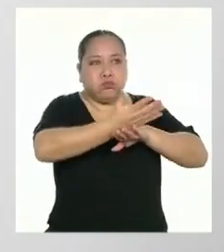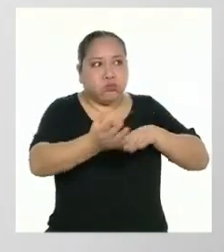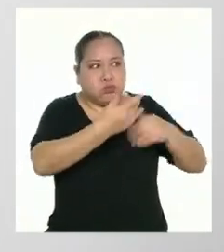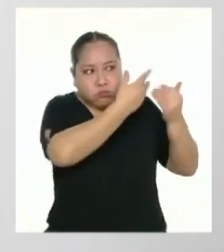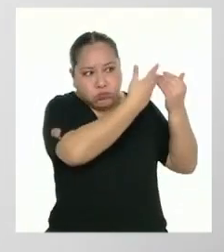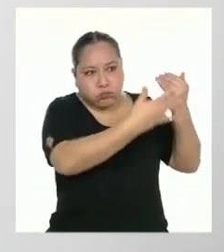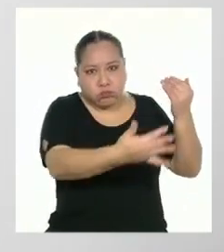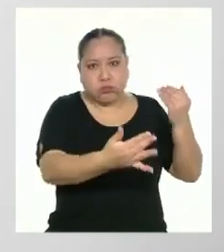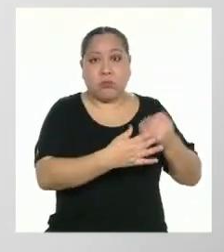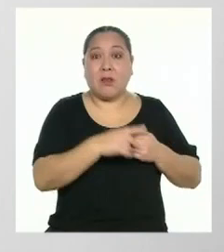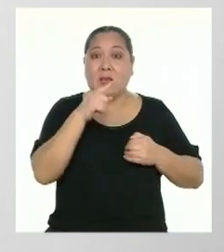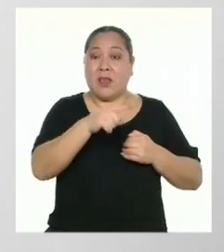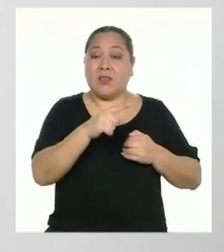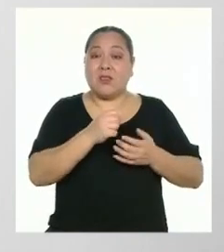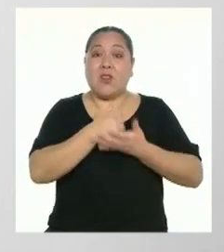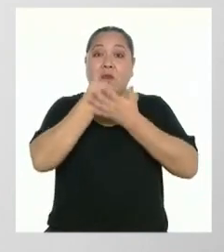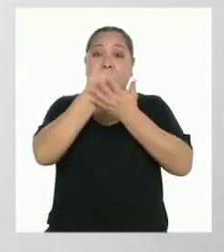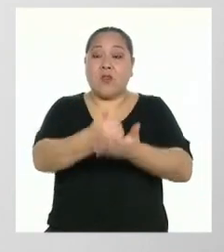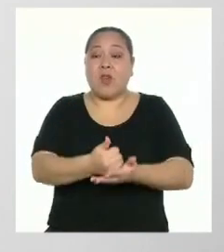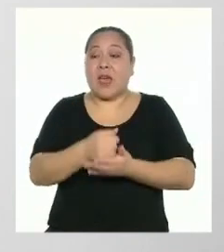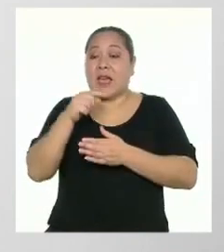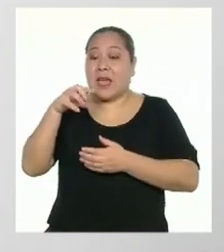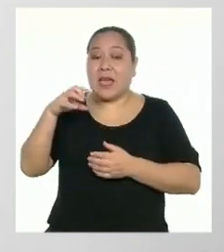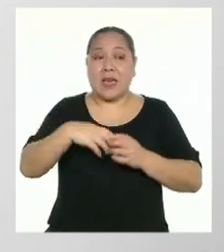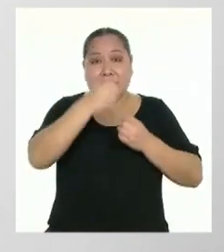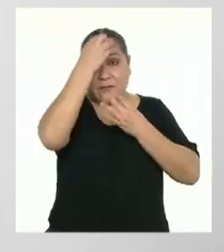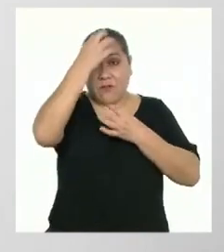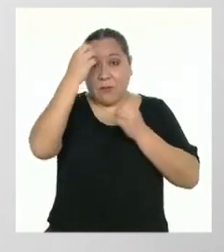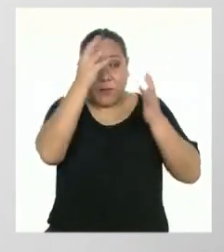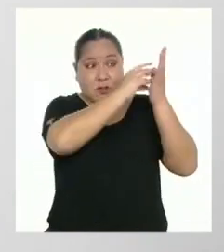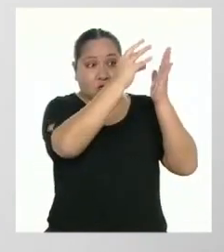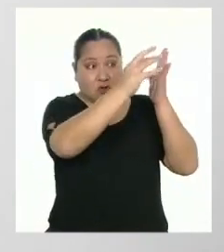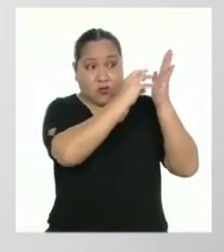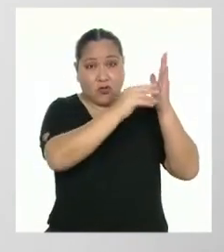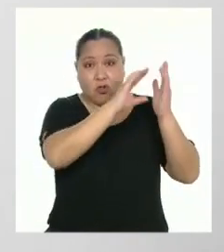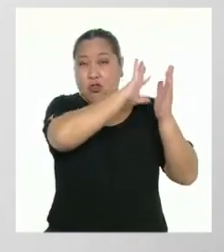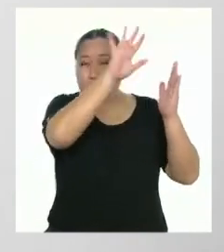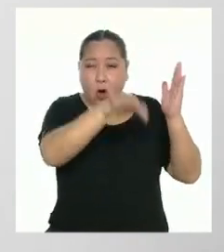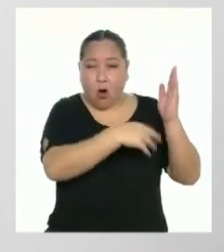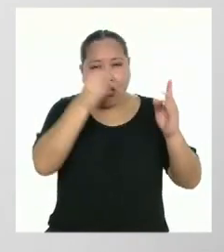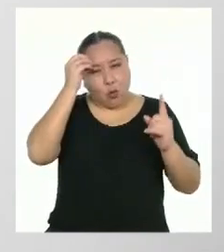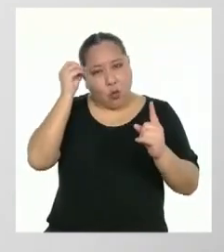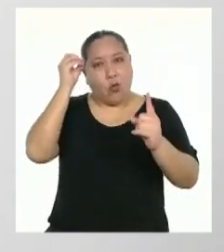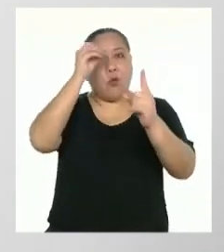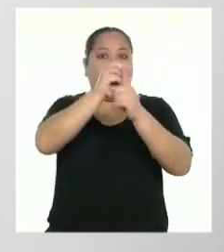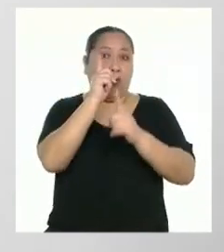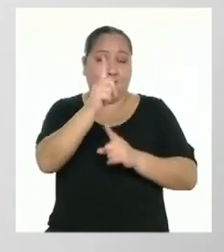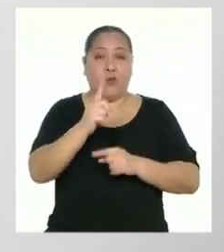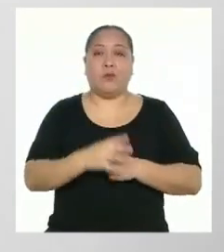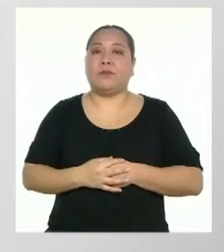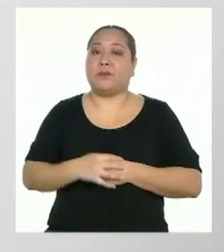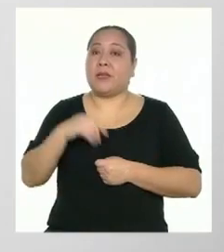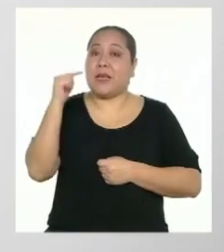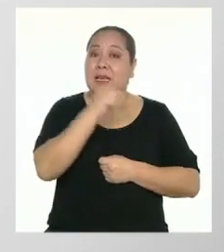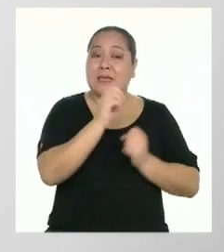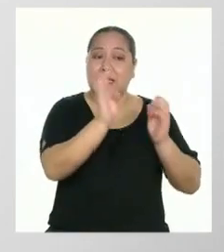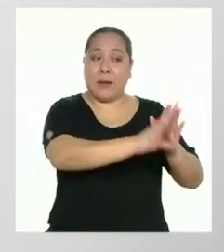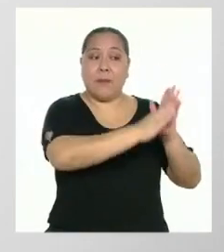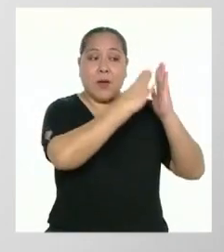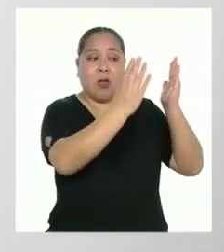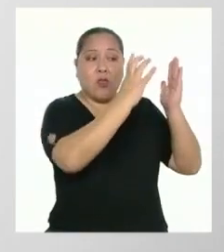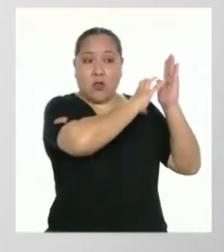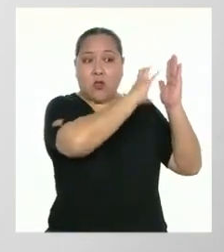contenido esté alineado a un mismo propósito. Si bien, en este caso, el periódico mural